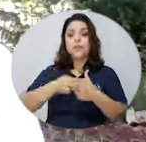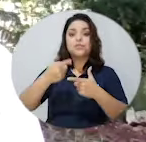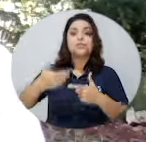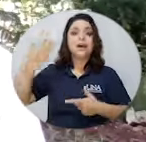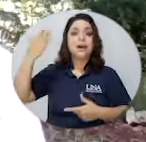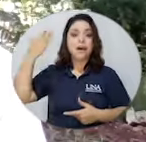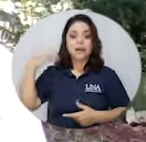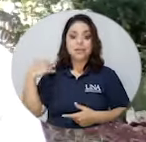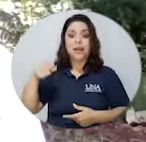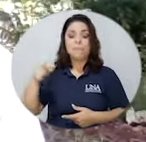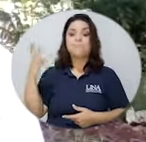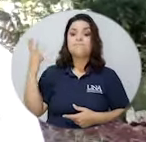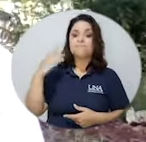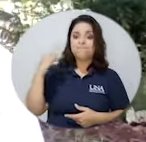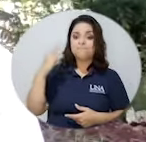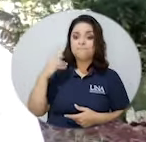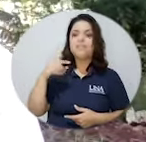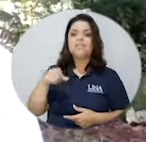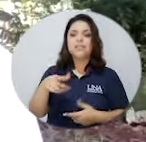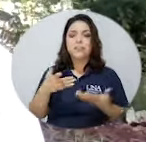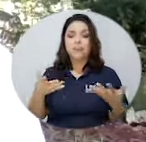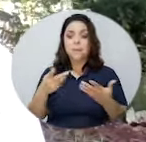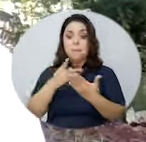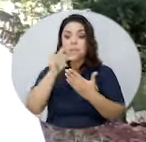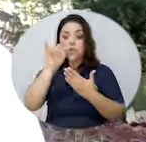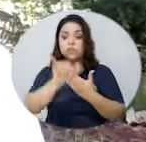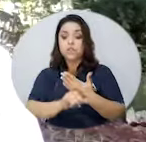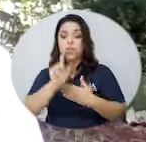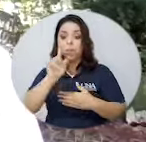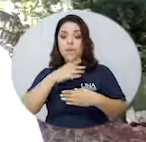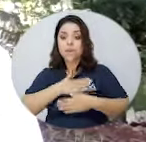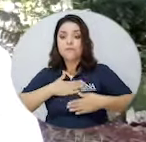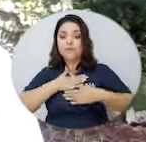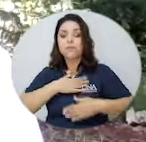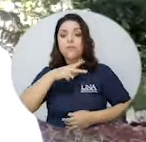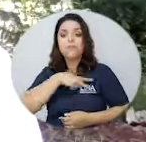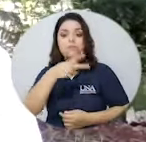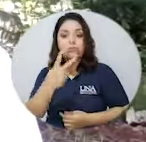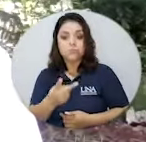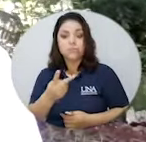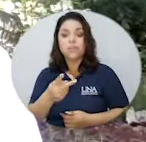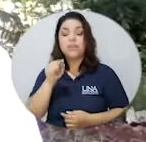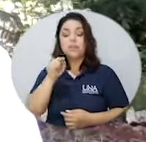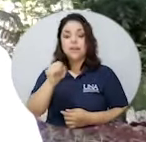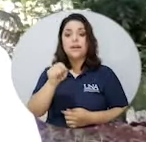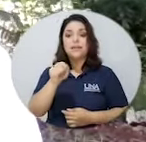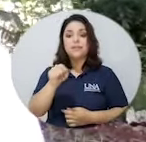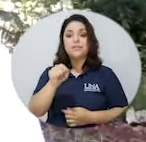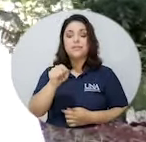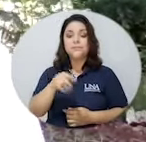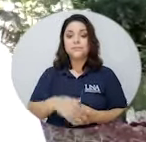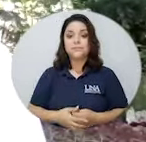ese entonces me hablaron sobre lo que fue el proyecto de una aventura voluntariado y ahí fue donde yo